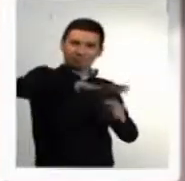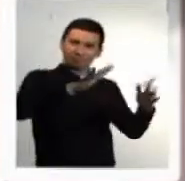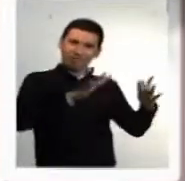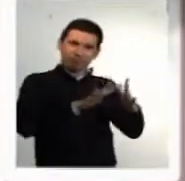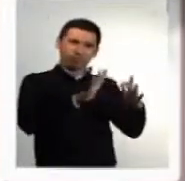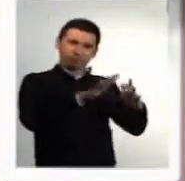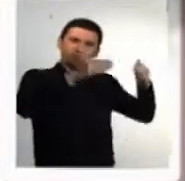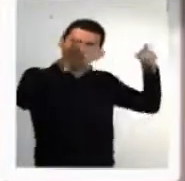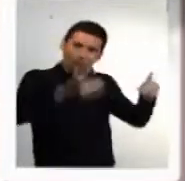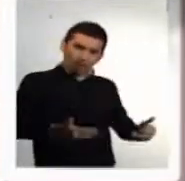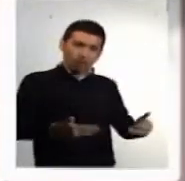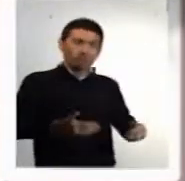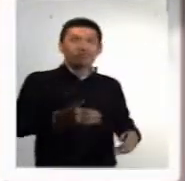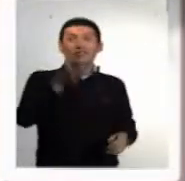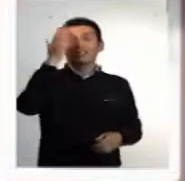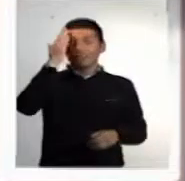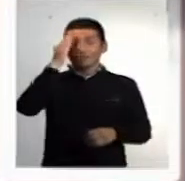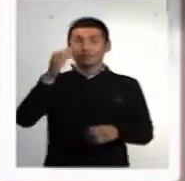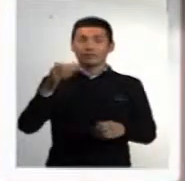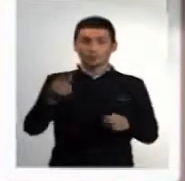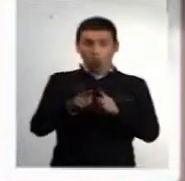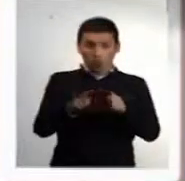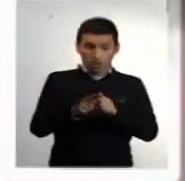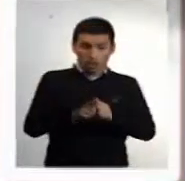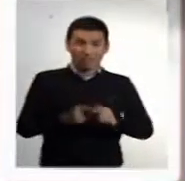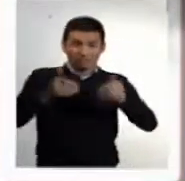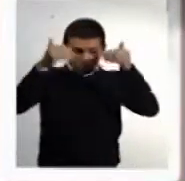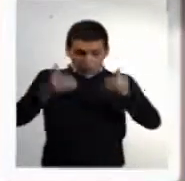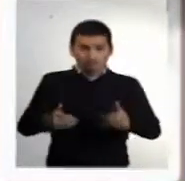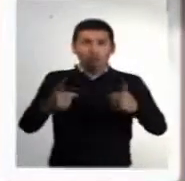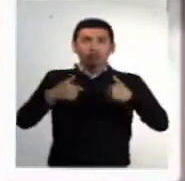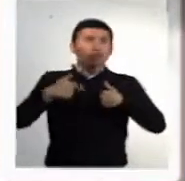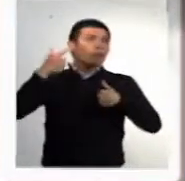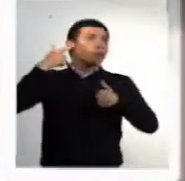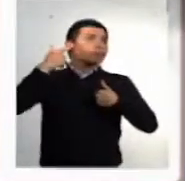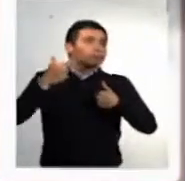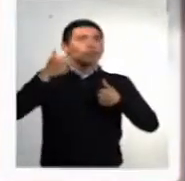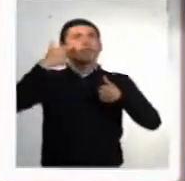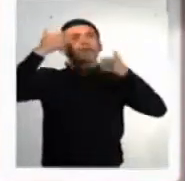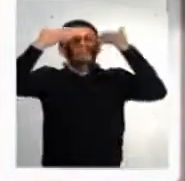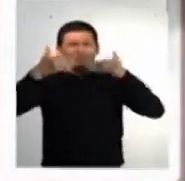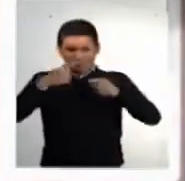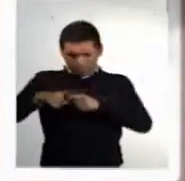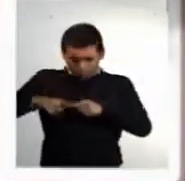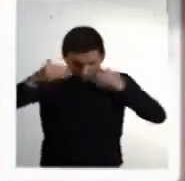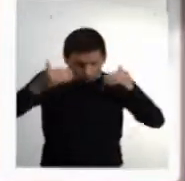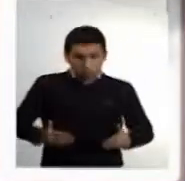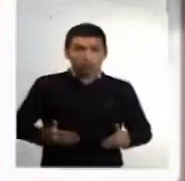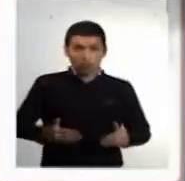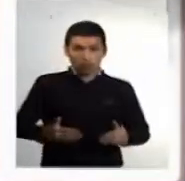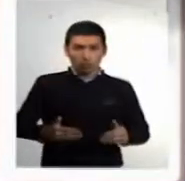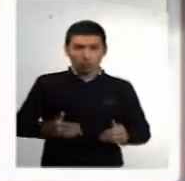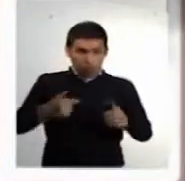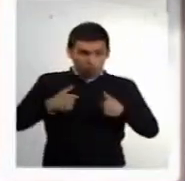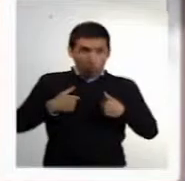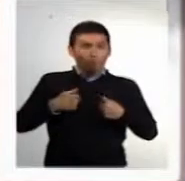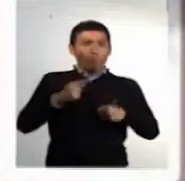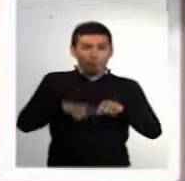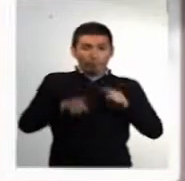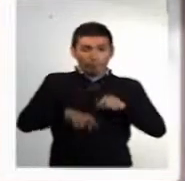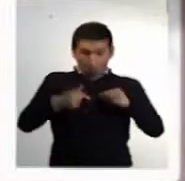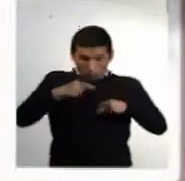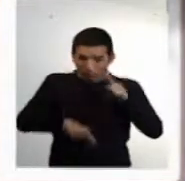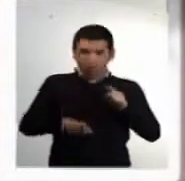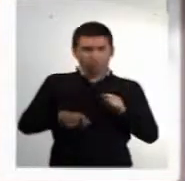personas porque si bien sabemos lo que discapacita no es la limitación que tenga la persona sino lo que discapacita es el